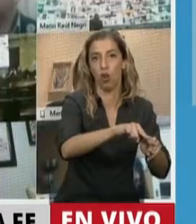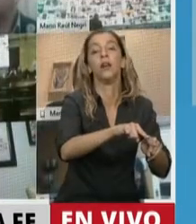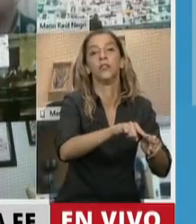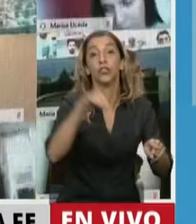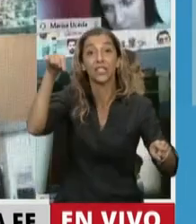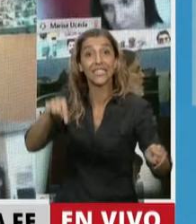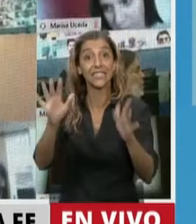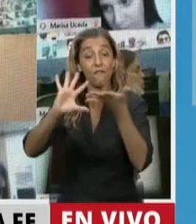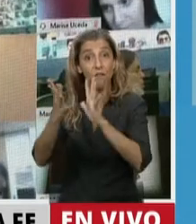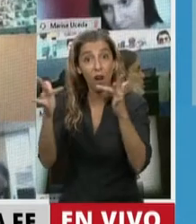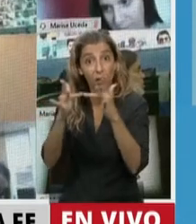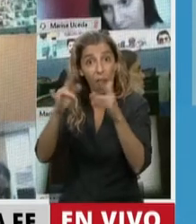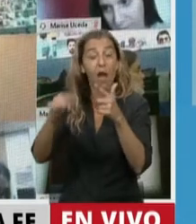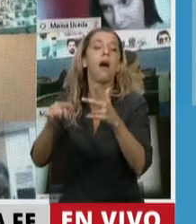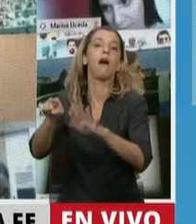excepcionalidad.